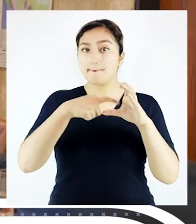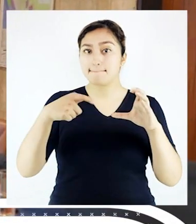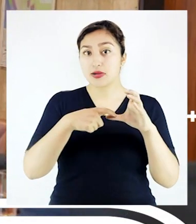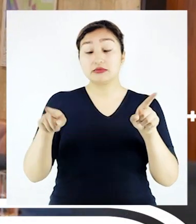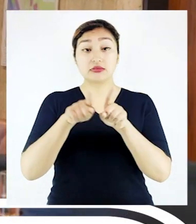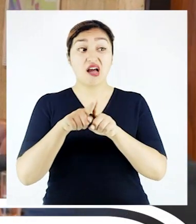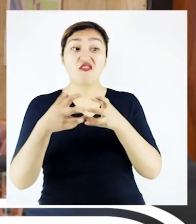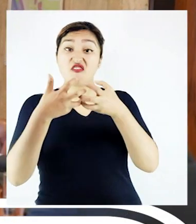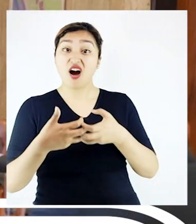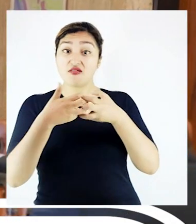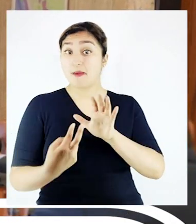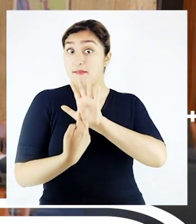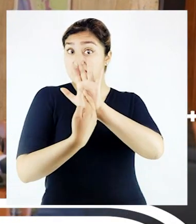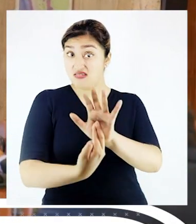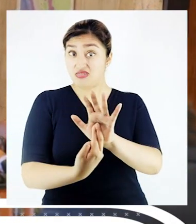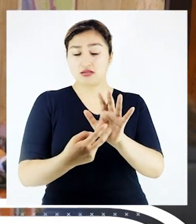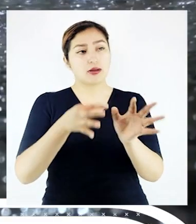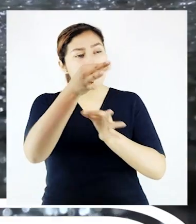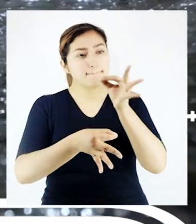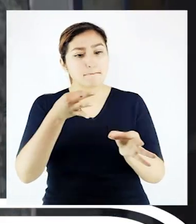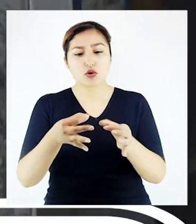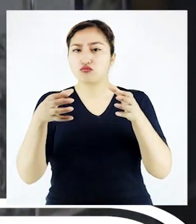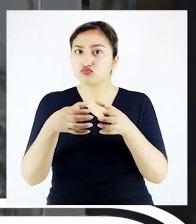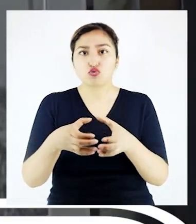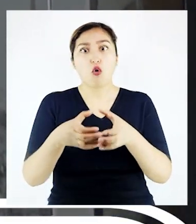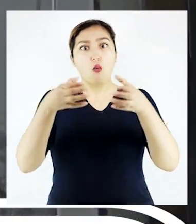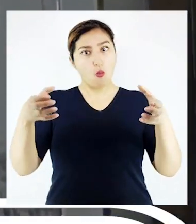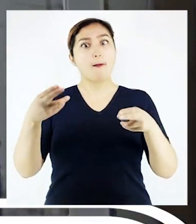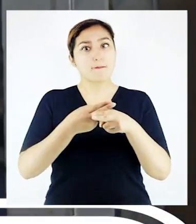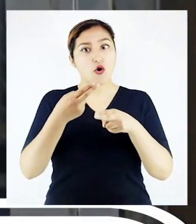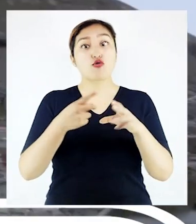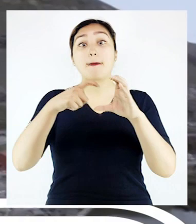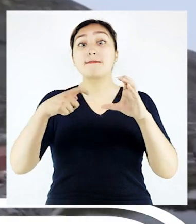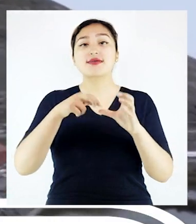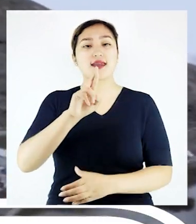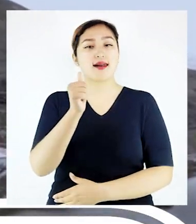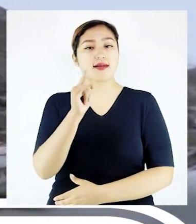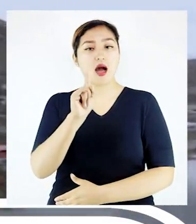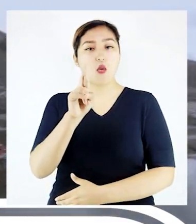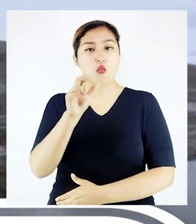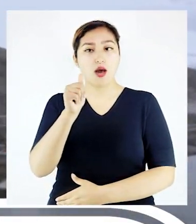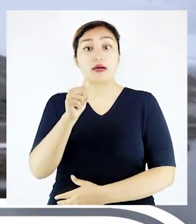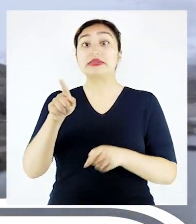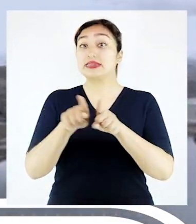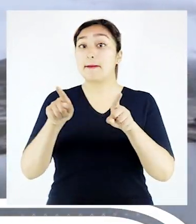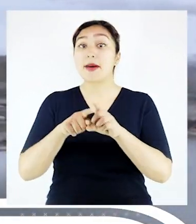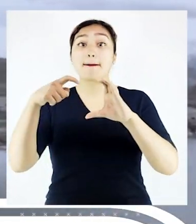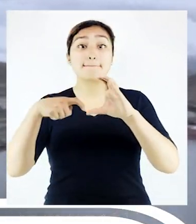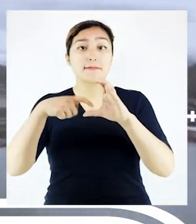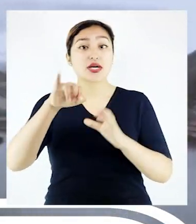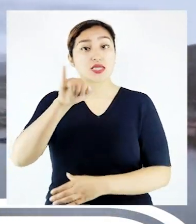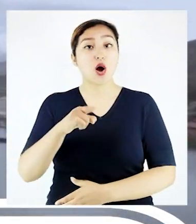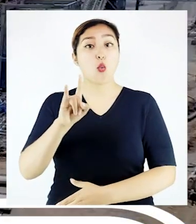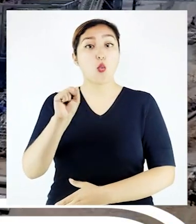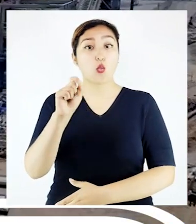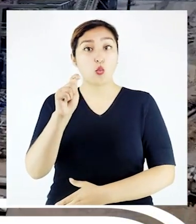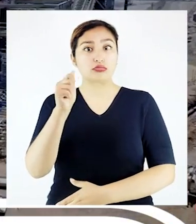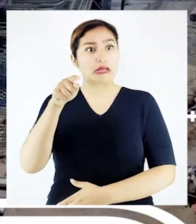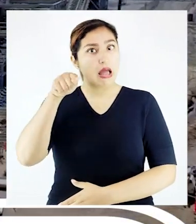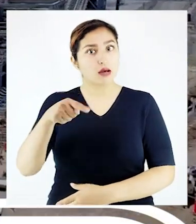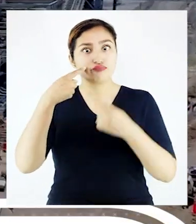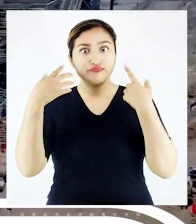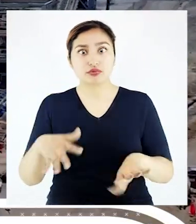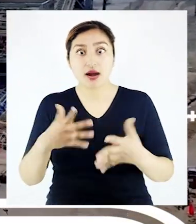representantes de la empresa indicaron que se trata de la ampliación de la unidad minera Raura en la provincia de Ollón y en Mina Justa,